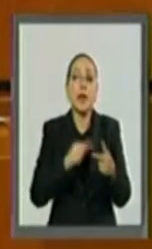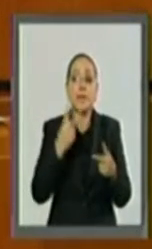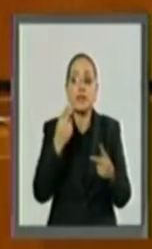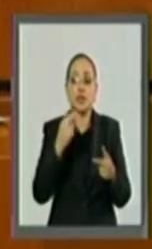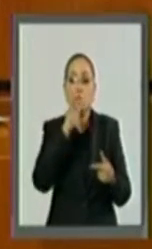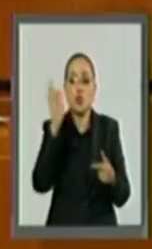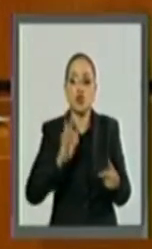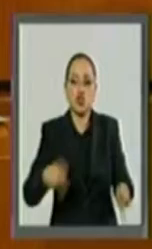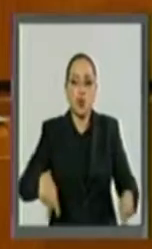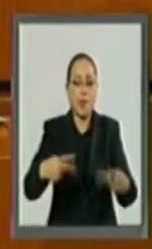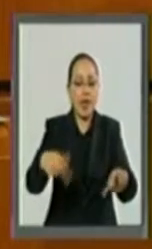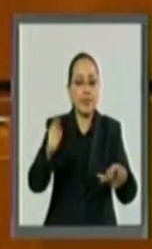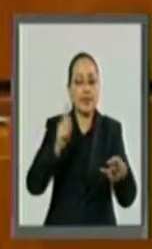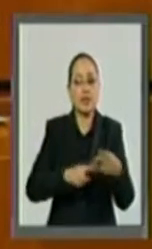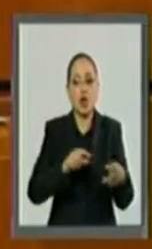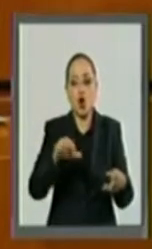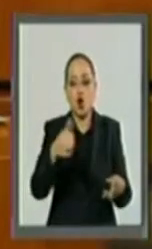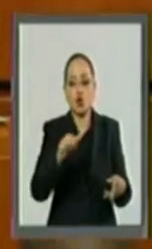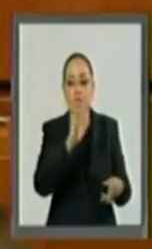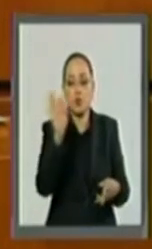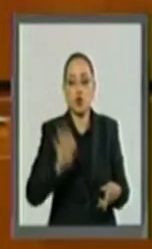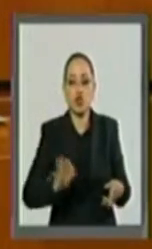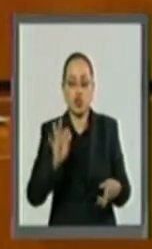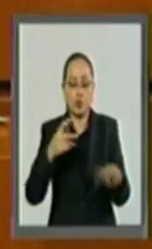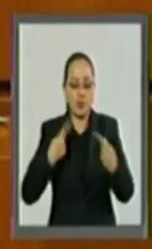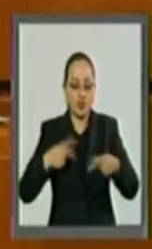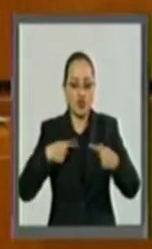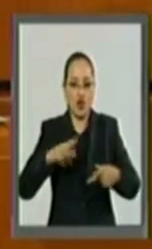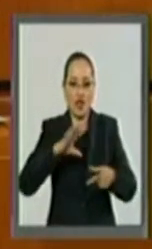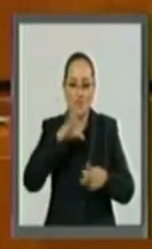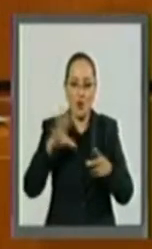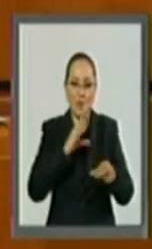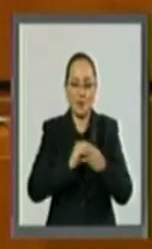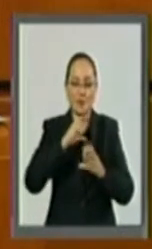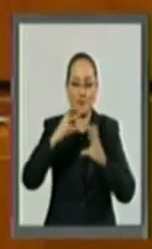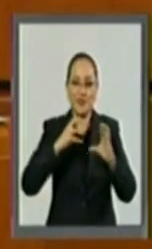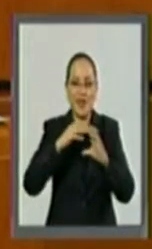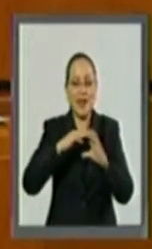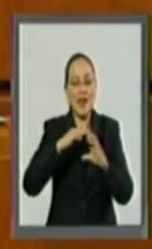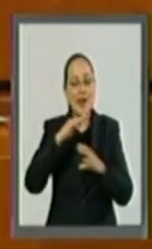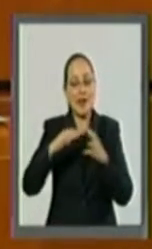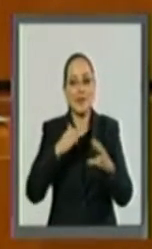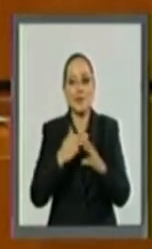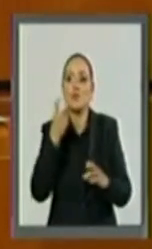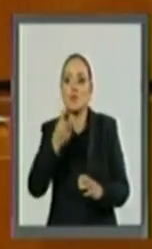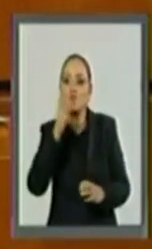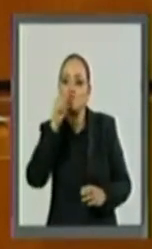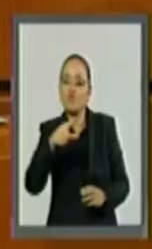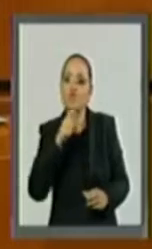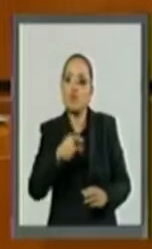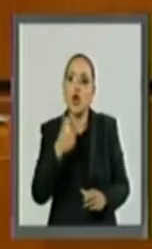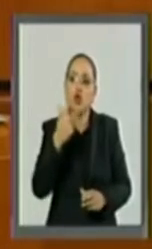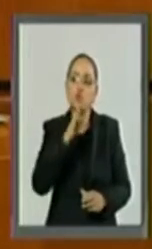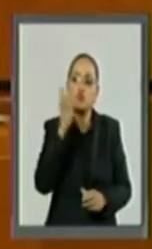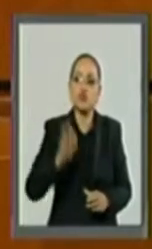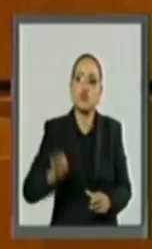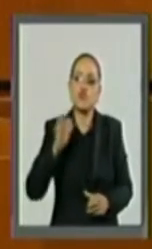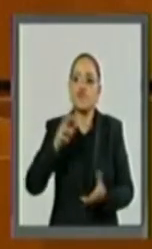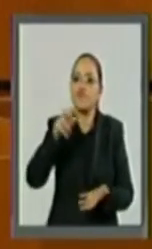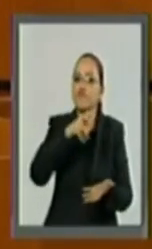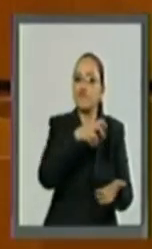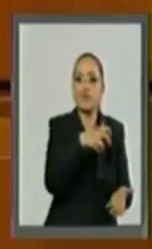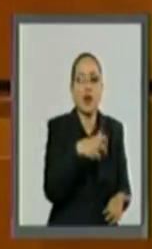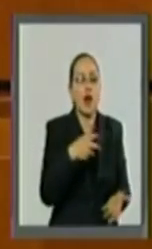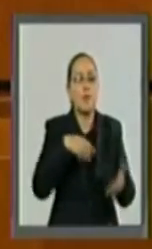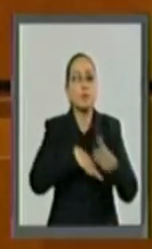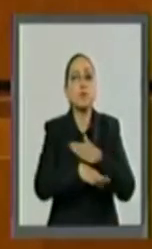el 11% de la población, así como el 28% de la captación de la inversión